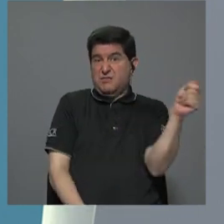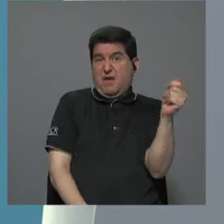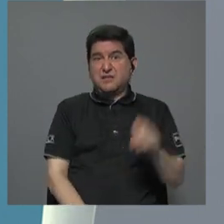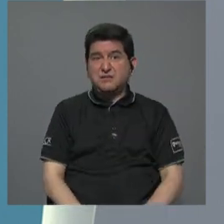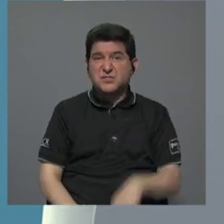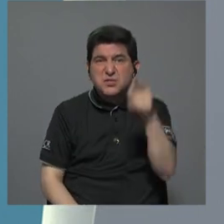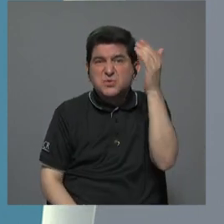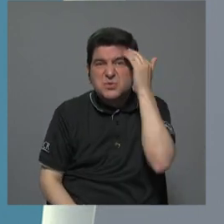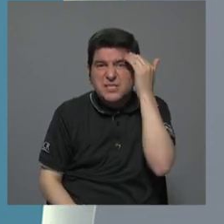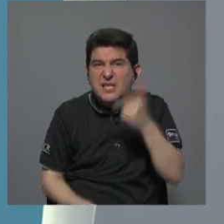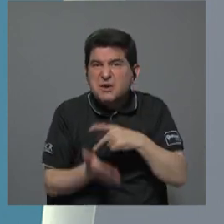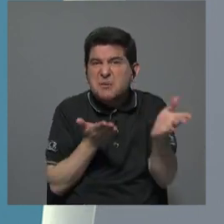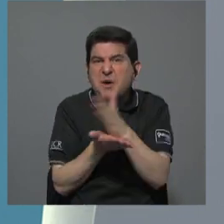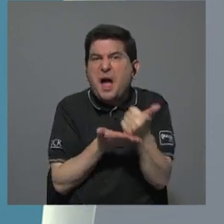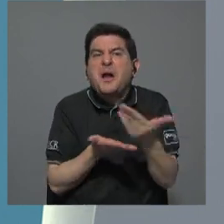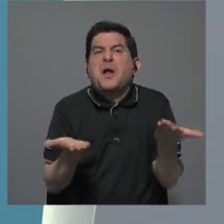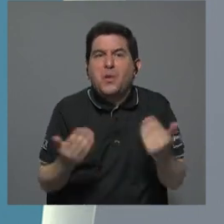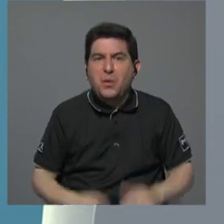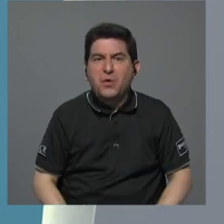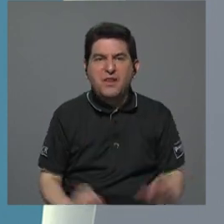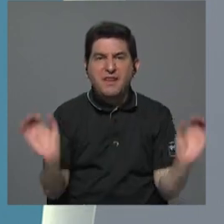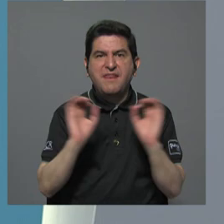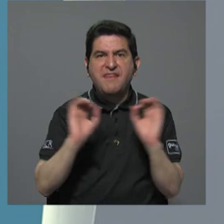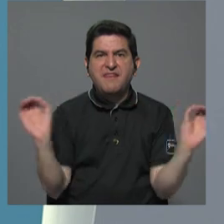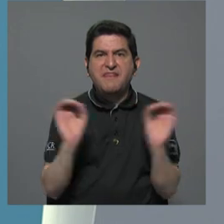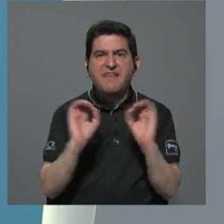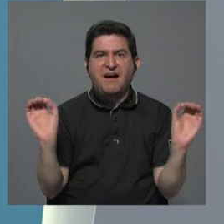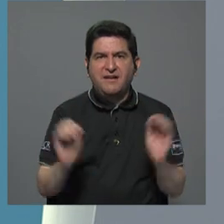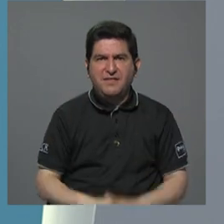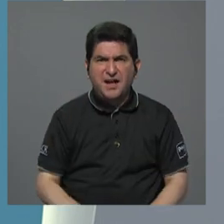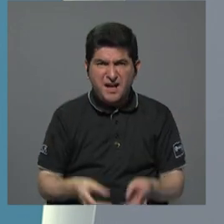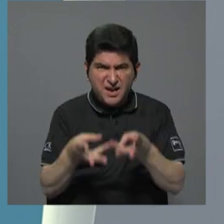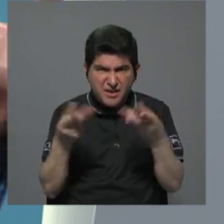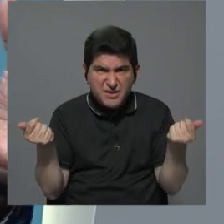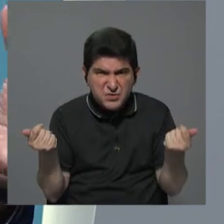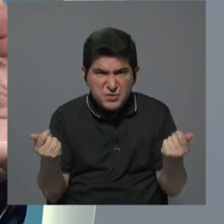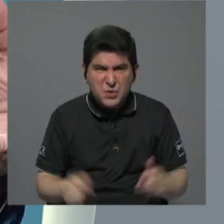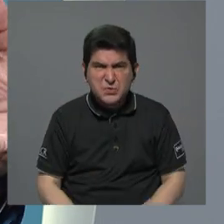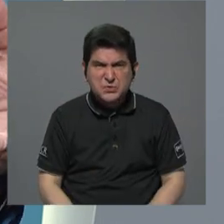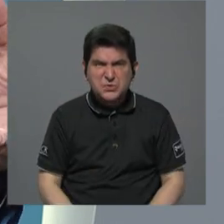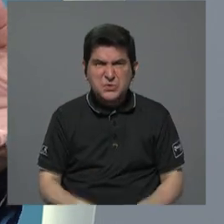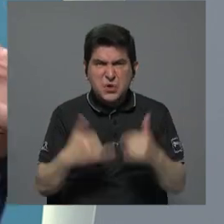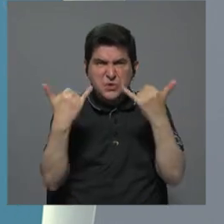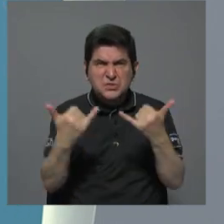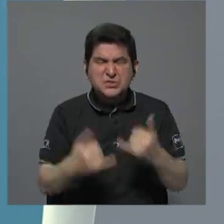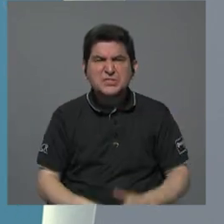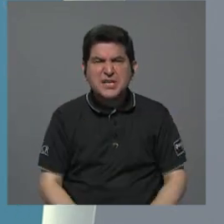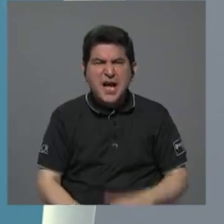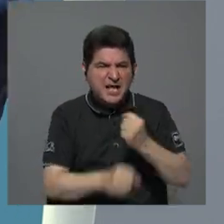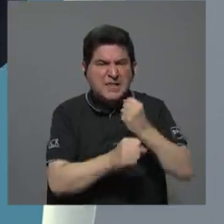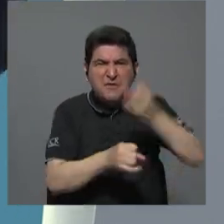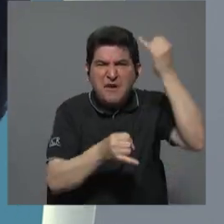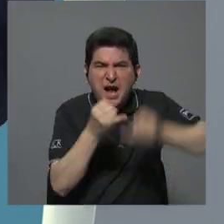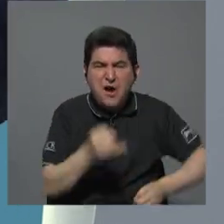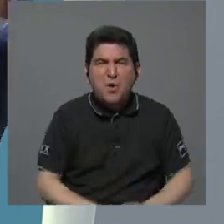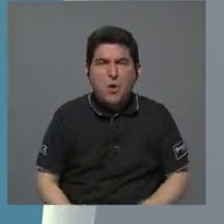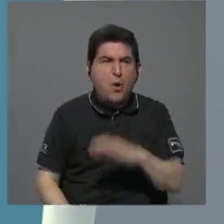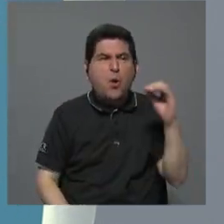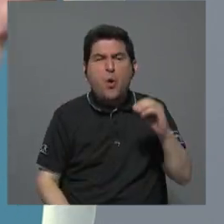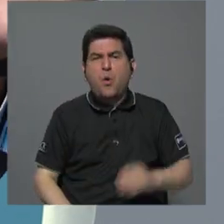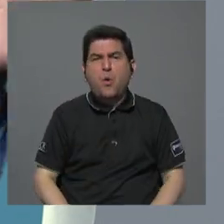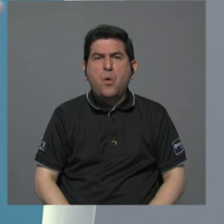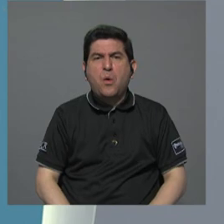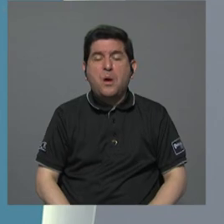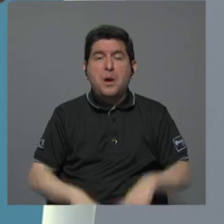y usted sabe que hayan pagado algo. No pagaron nada. Sabe que se hayan resuelto. Sabe que ya la obra ha sido terminada. Quedaron tiradas, no sé,